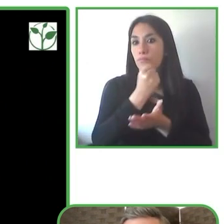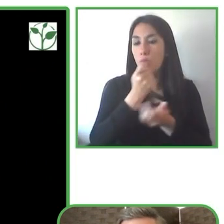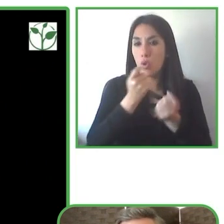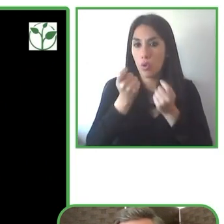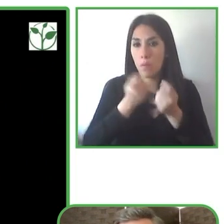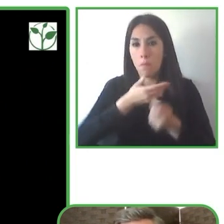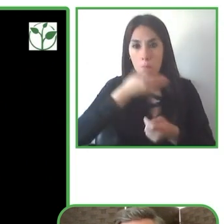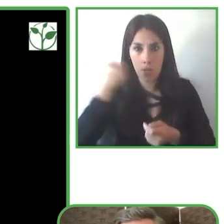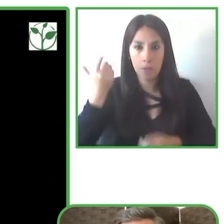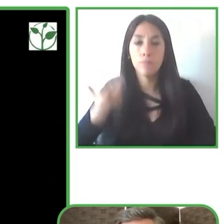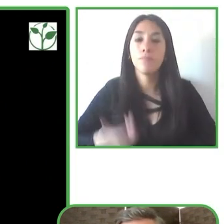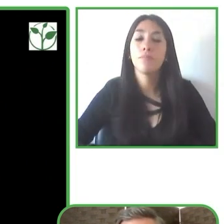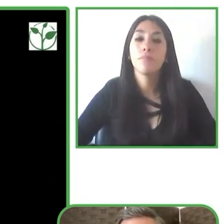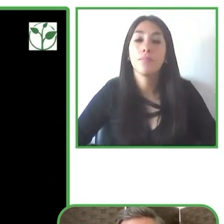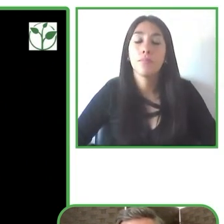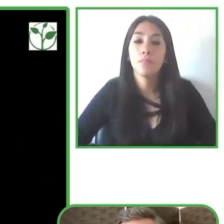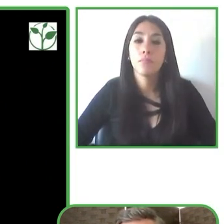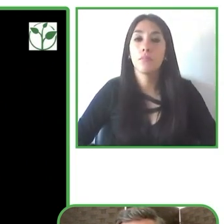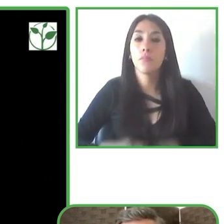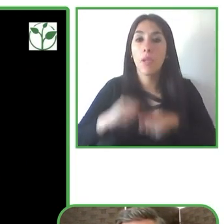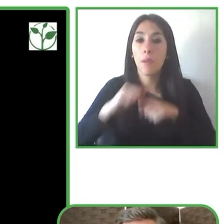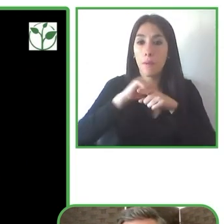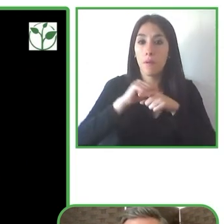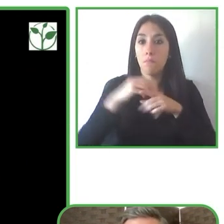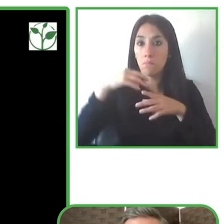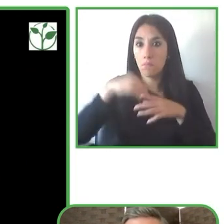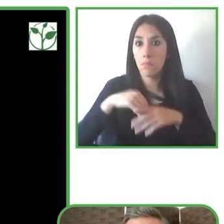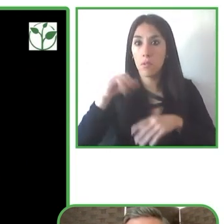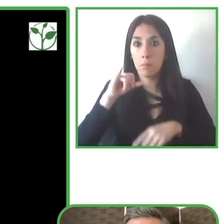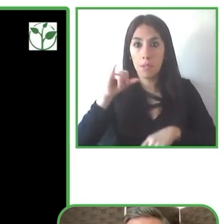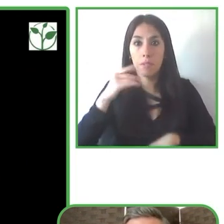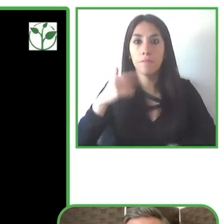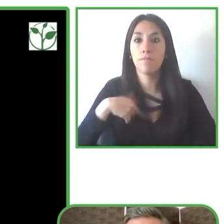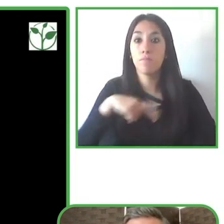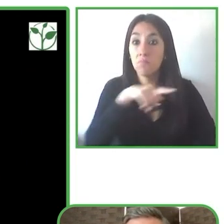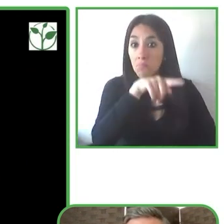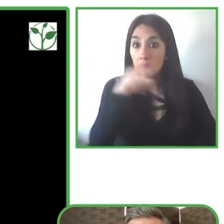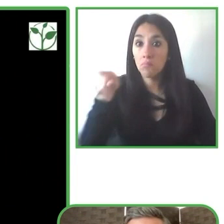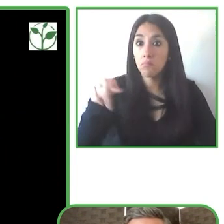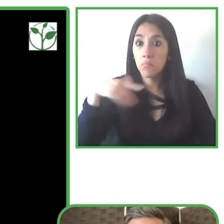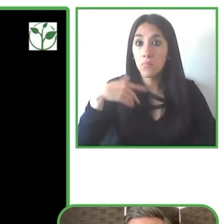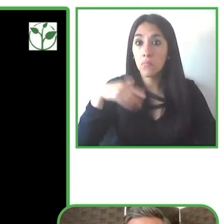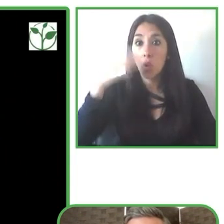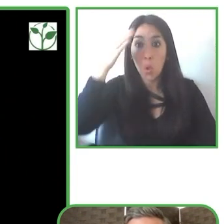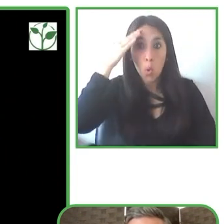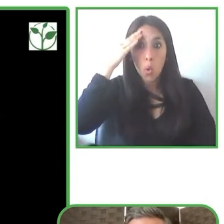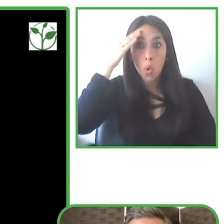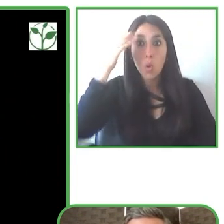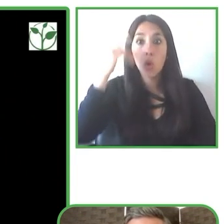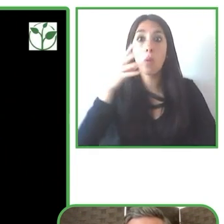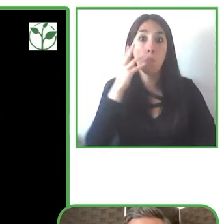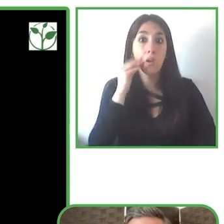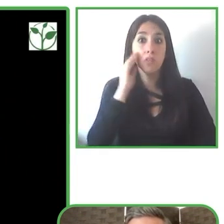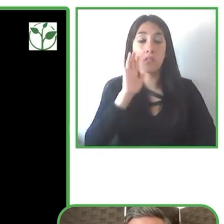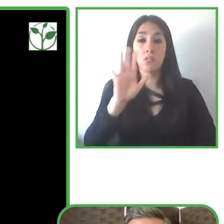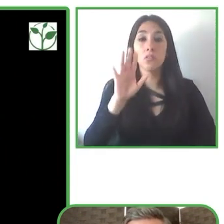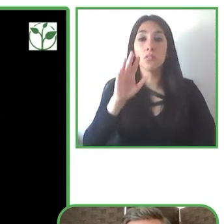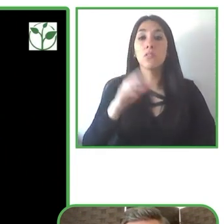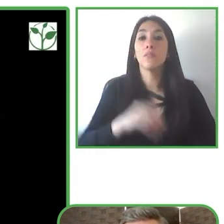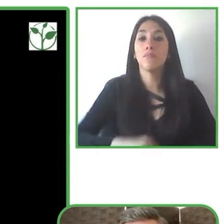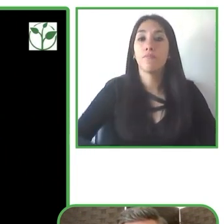experiencia del cliente a nivel externo y al final tenemos la representación cómo la